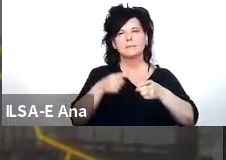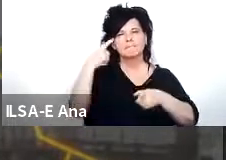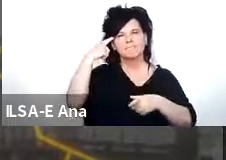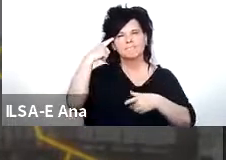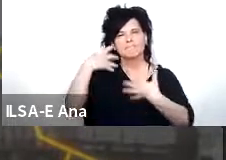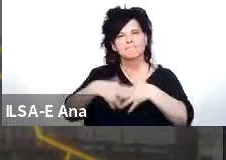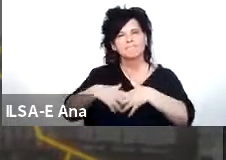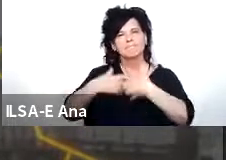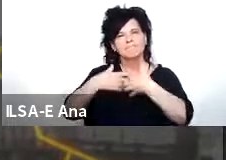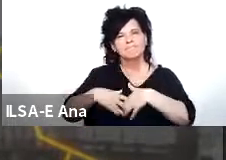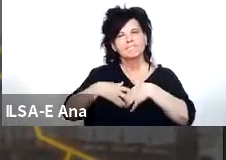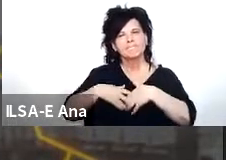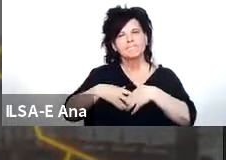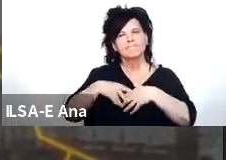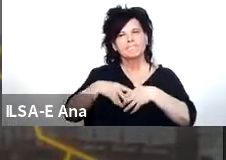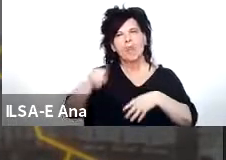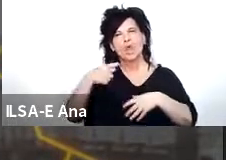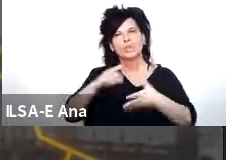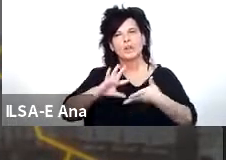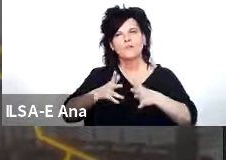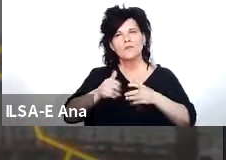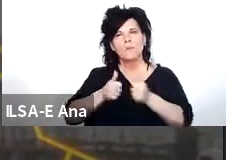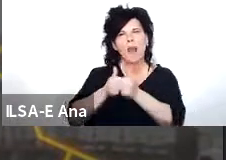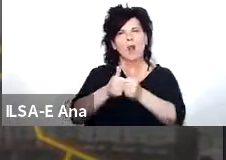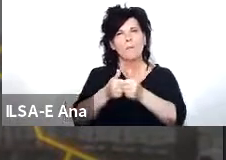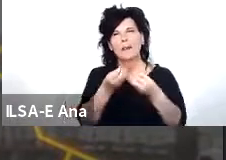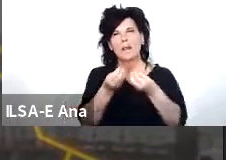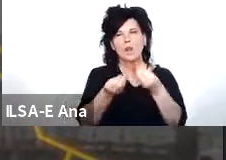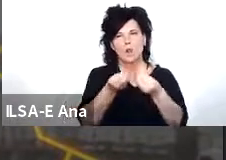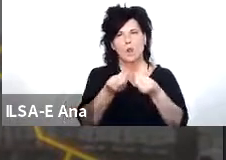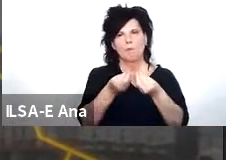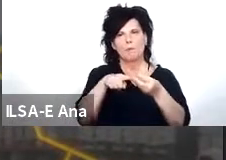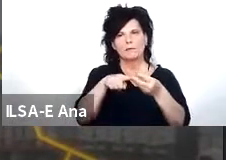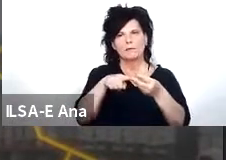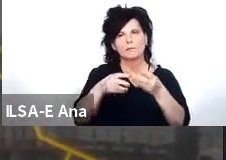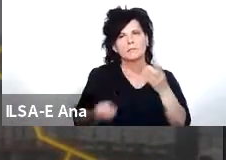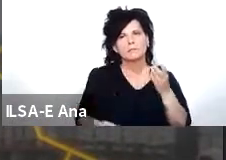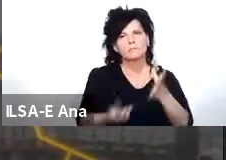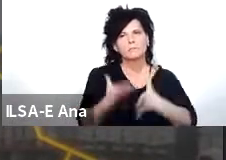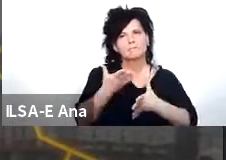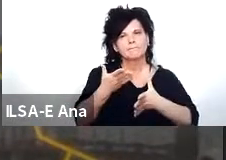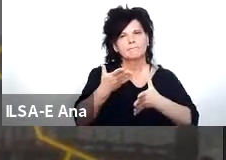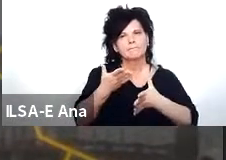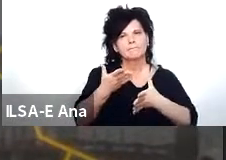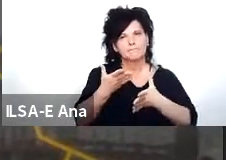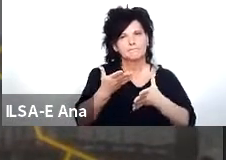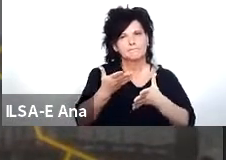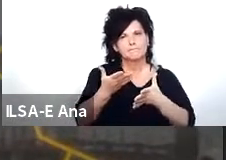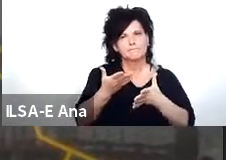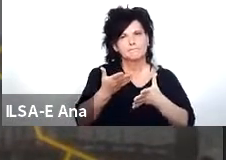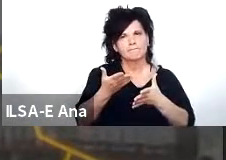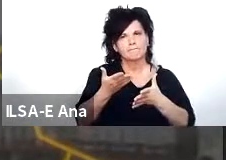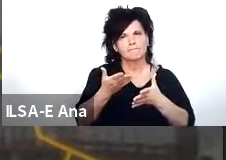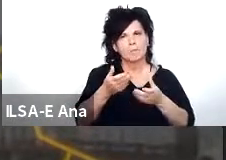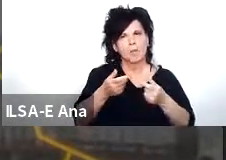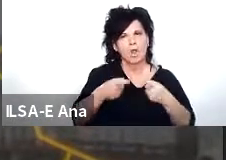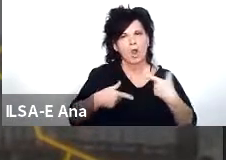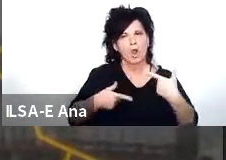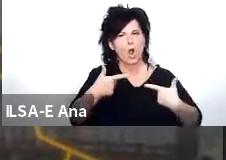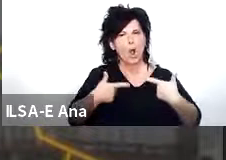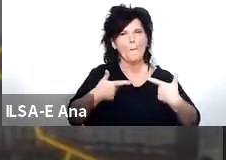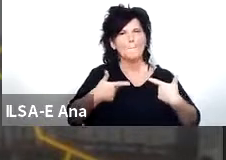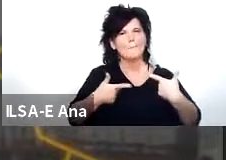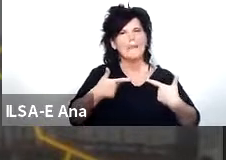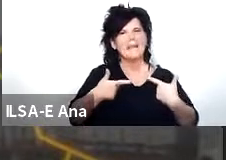formas uno puede acompañar desde nuestro lugar para que se genere esa competencia en los proveedores locales que vemos como un como